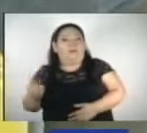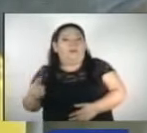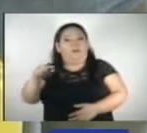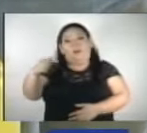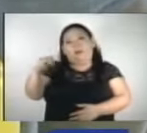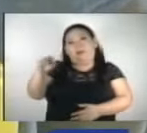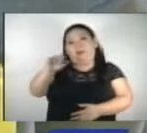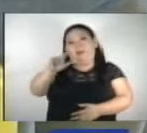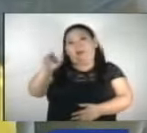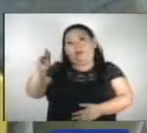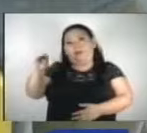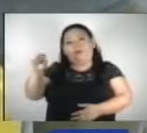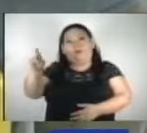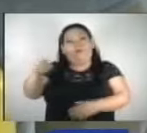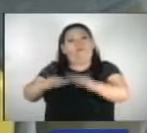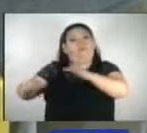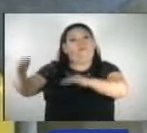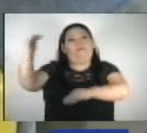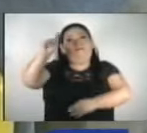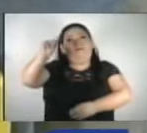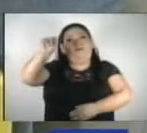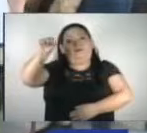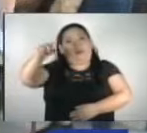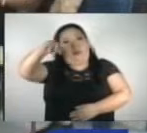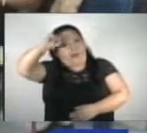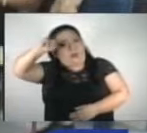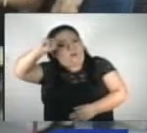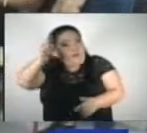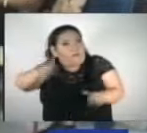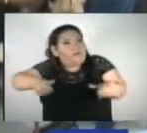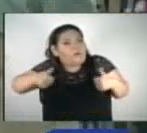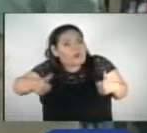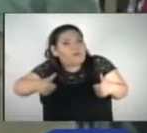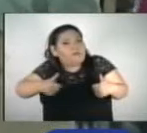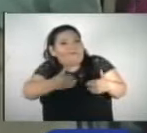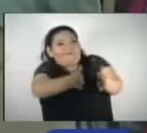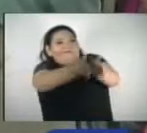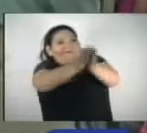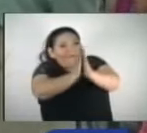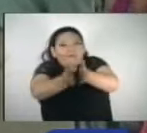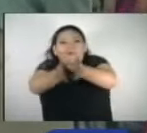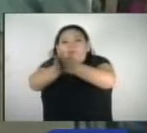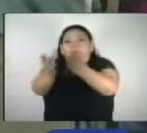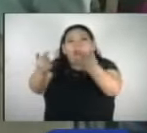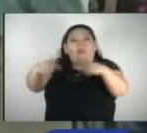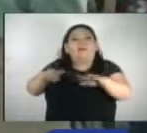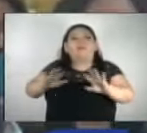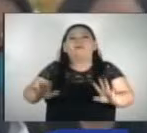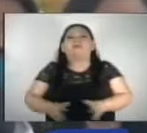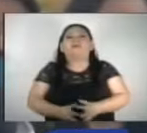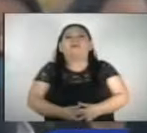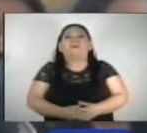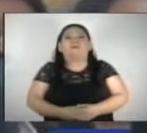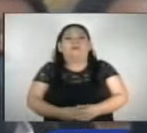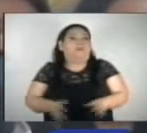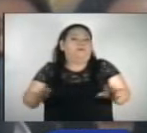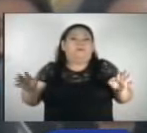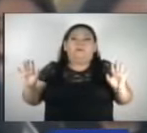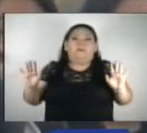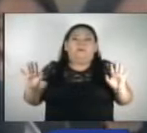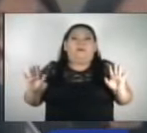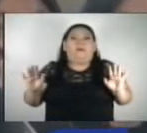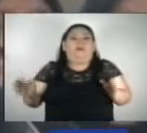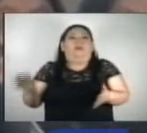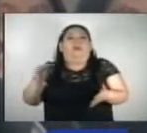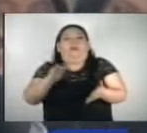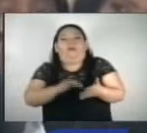Guillermo Huelman defendió la labor del ente colegiado, refiriéndose a estas peticiones de los partidos de oposición. Entonces, ya venir